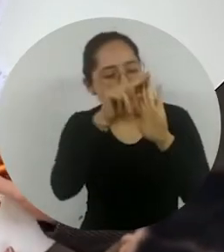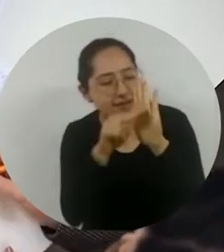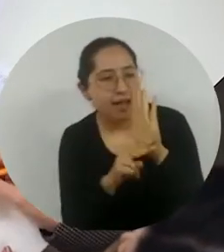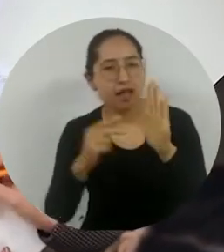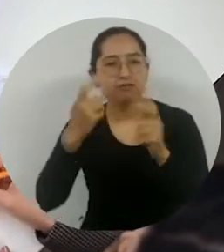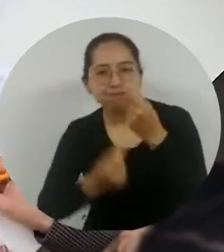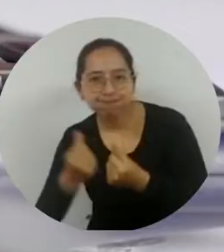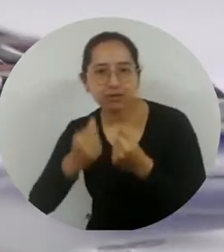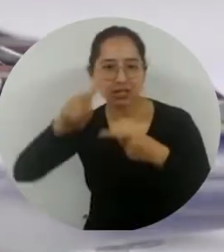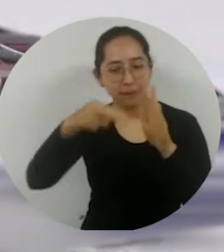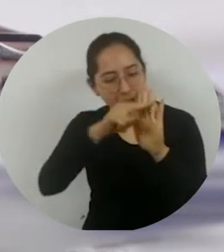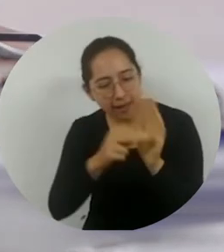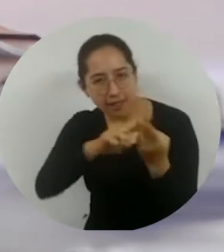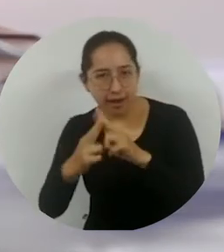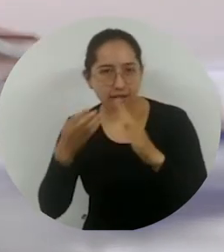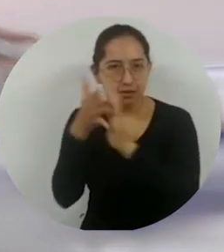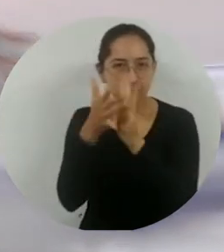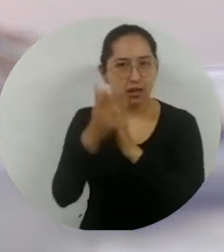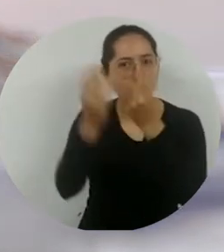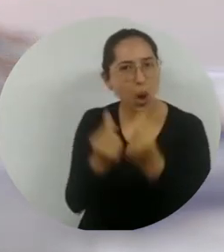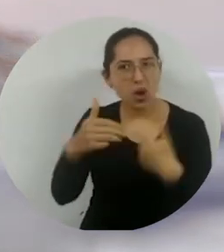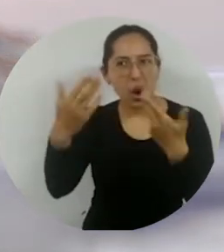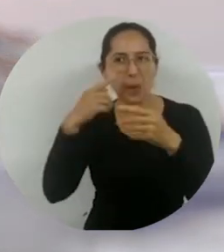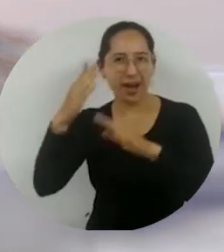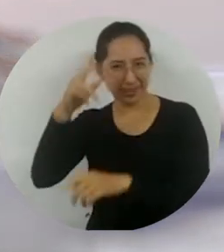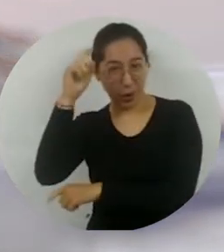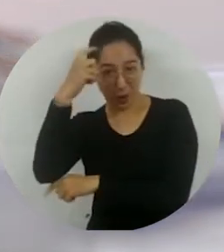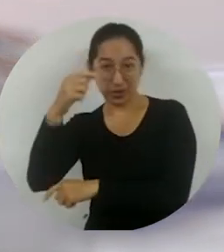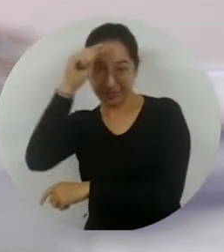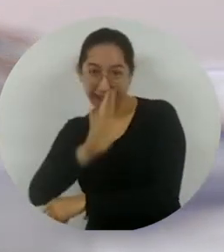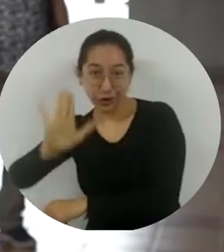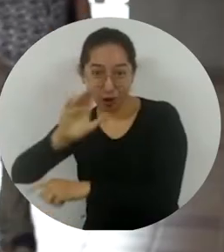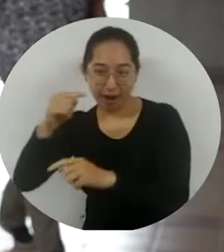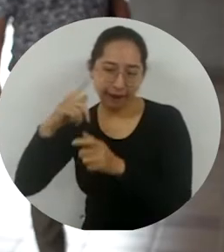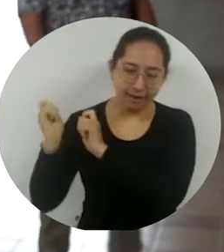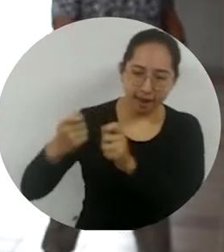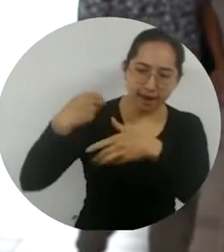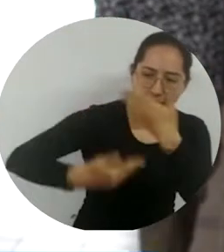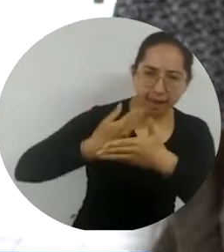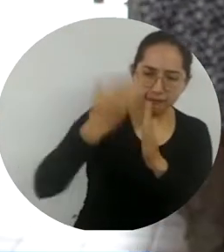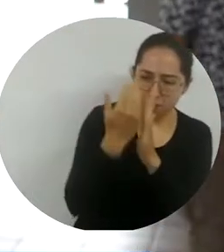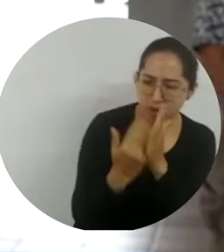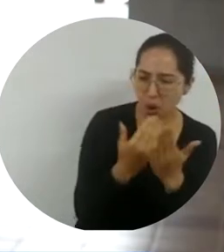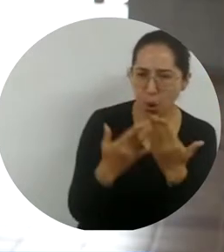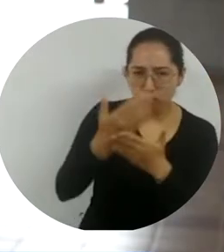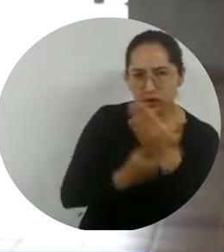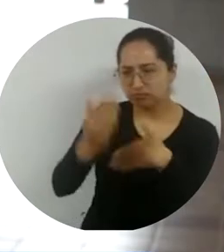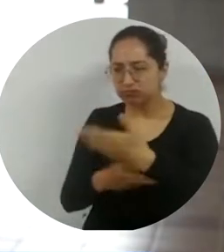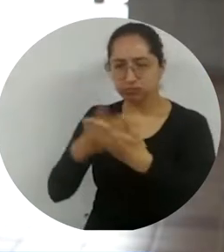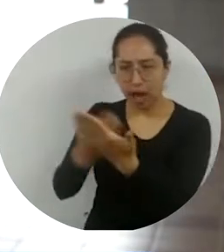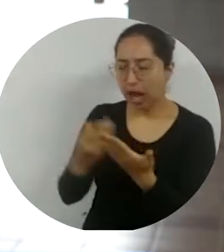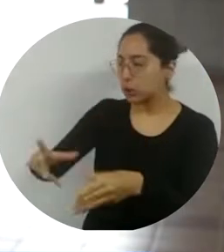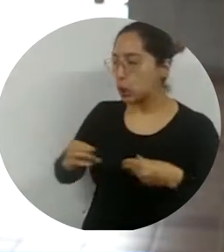financiera y de aseguramiento, para que el Gobierno las implemente en el territorio nacional. Su objetivo está centrado